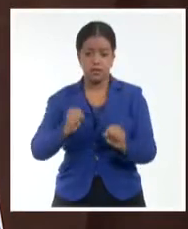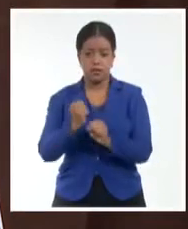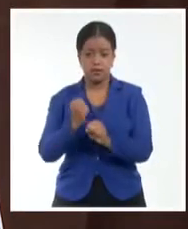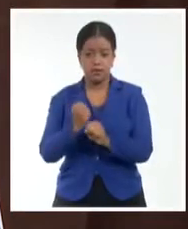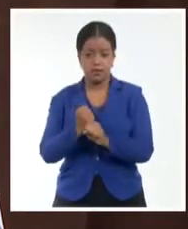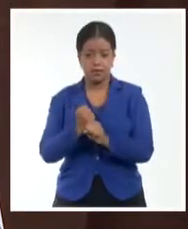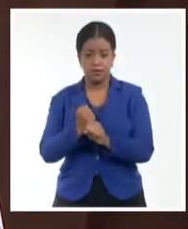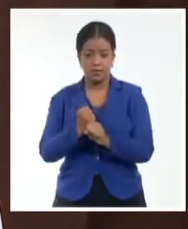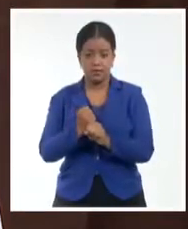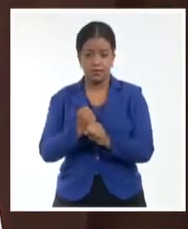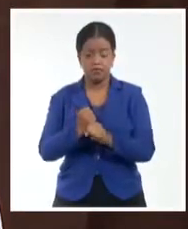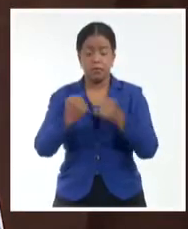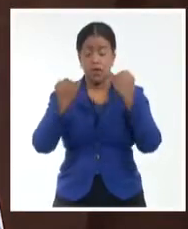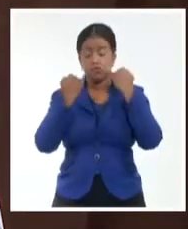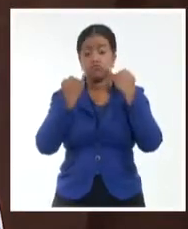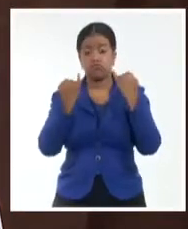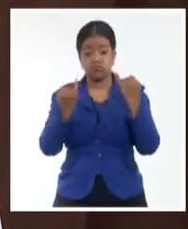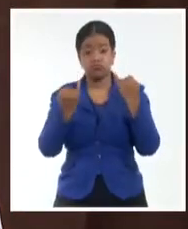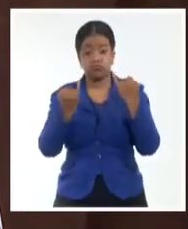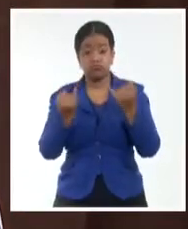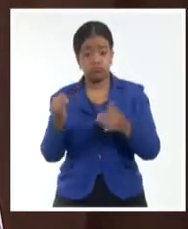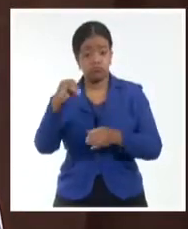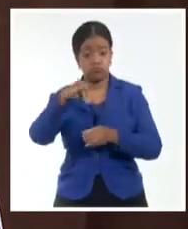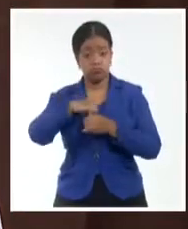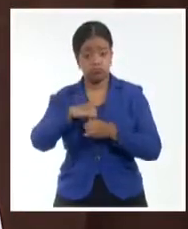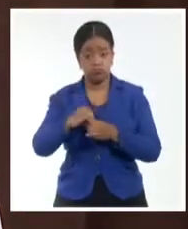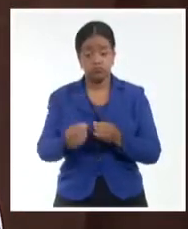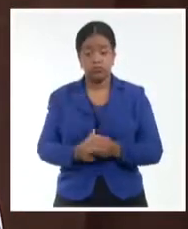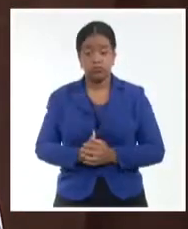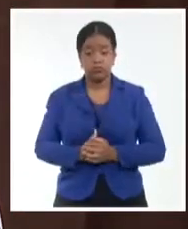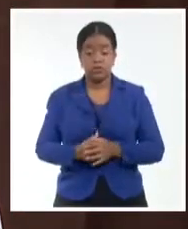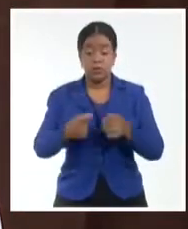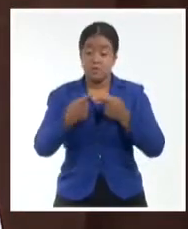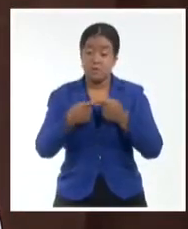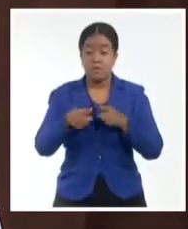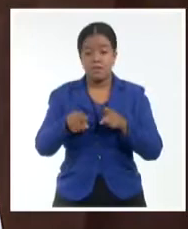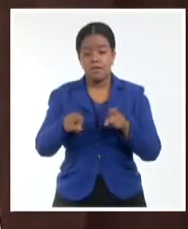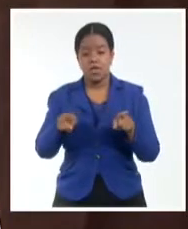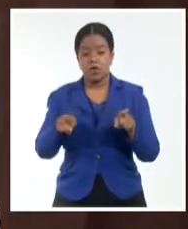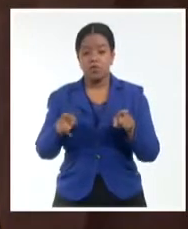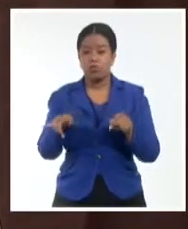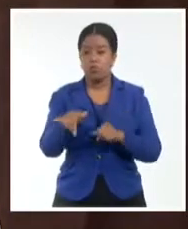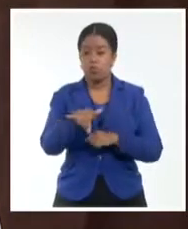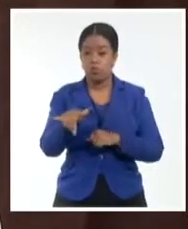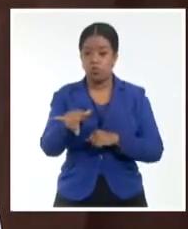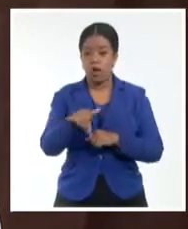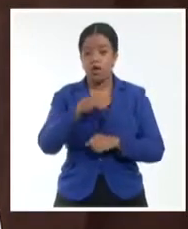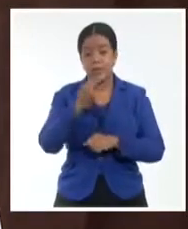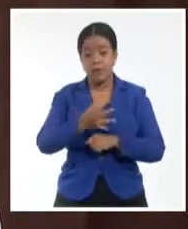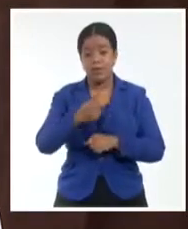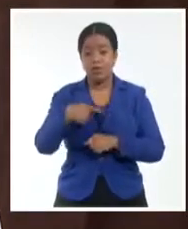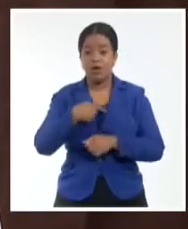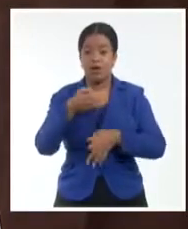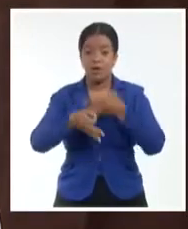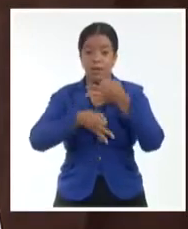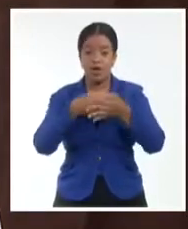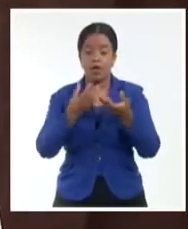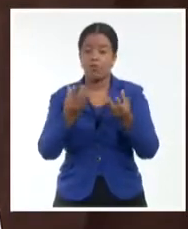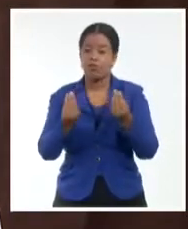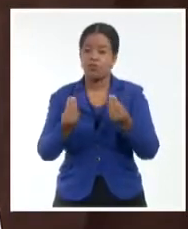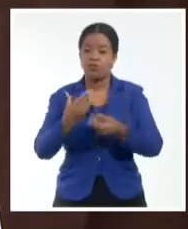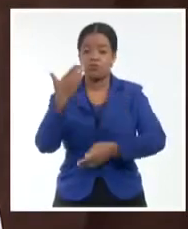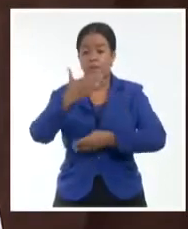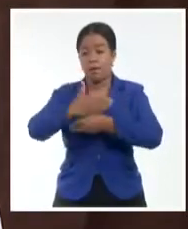Hay mucho interés por incorporarse, como les decíamos, pero al mismo tiempo lo que planteábamos. Hay muchas limitaciones por